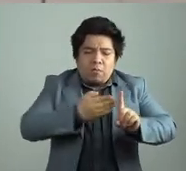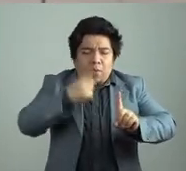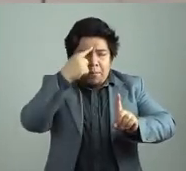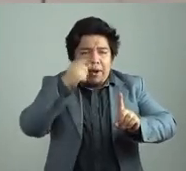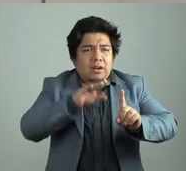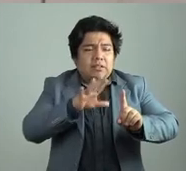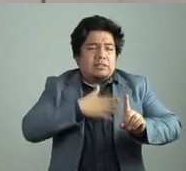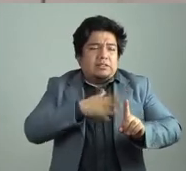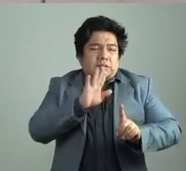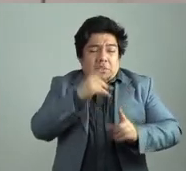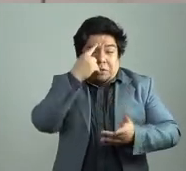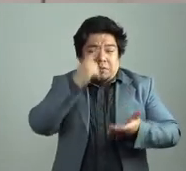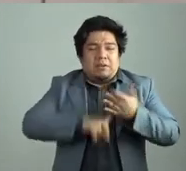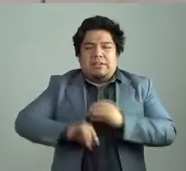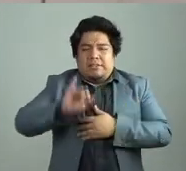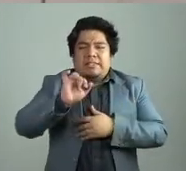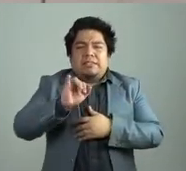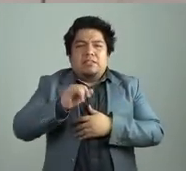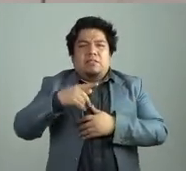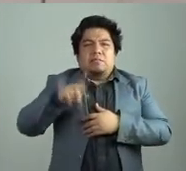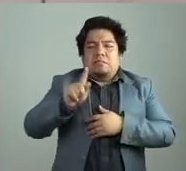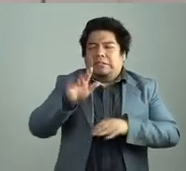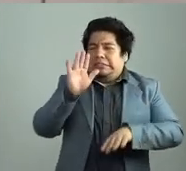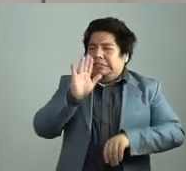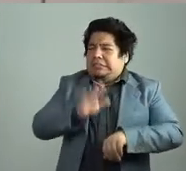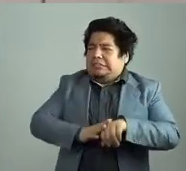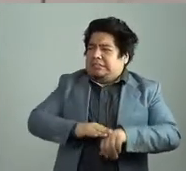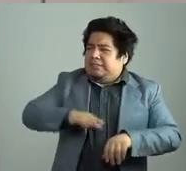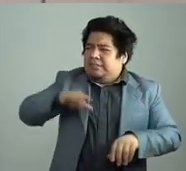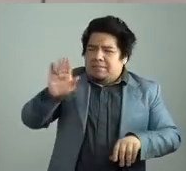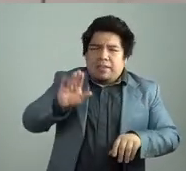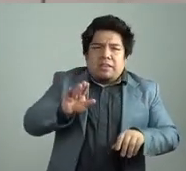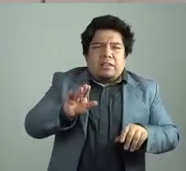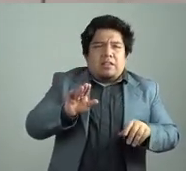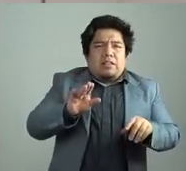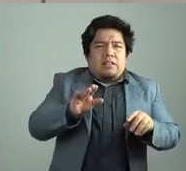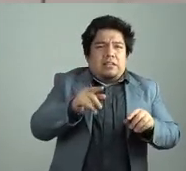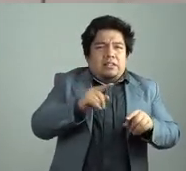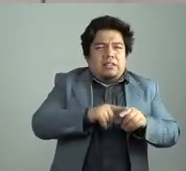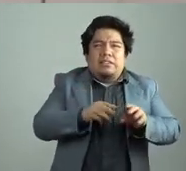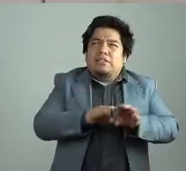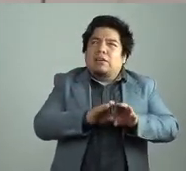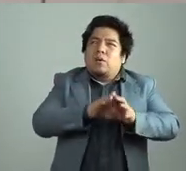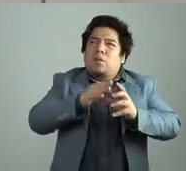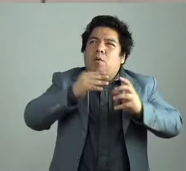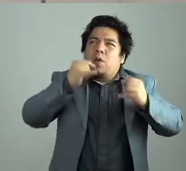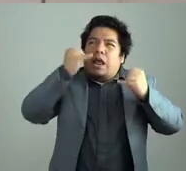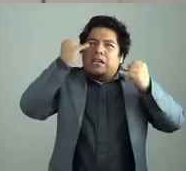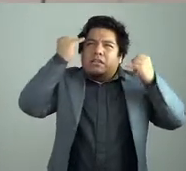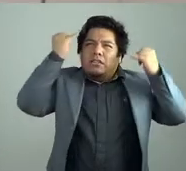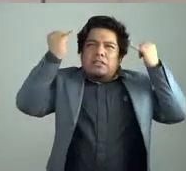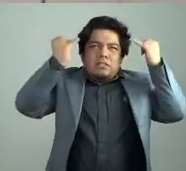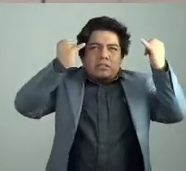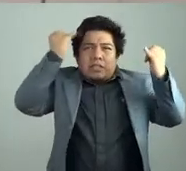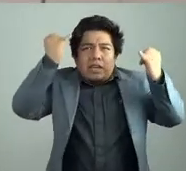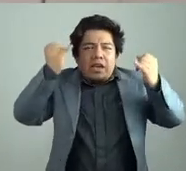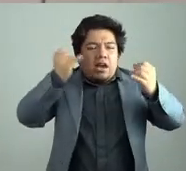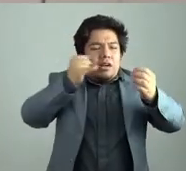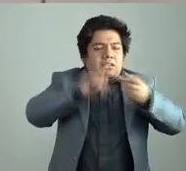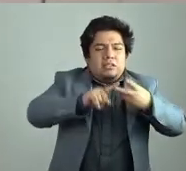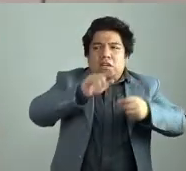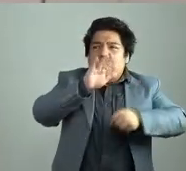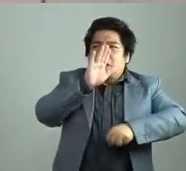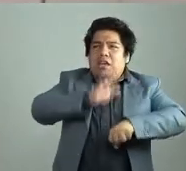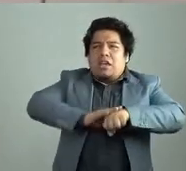interesante porque es la que más corroe, porque es la que más se mete en los intersticios, o sea, es la que más, de alguna manera,